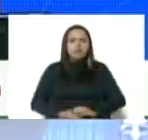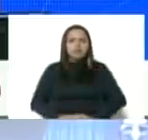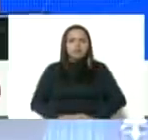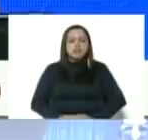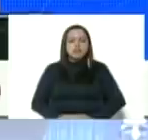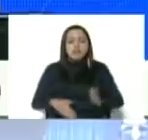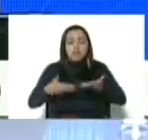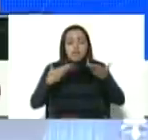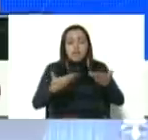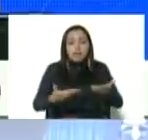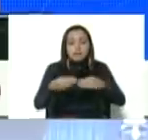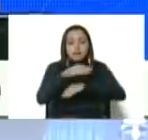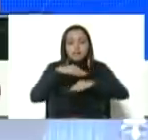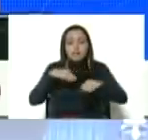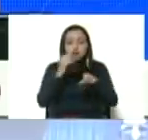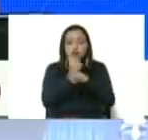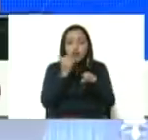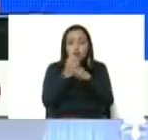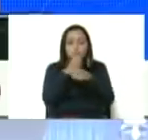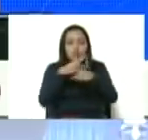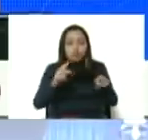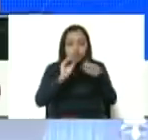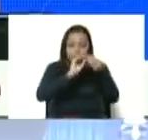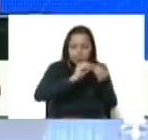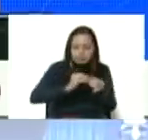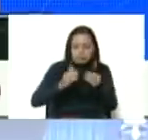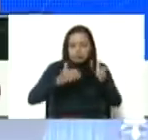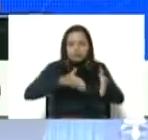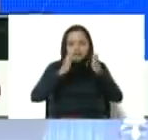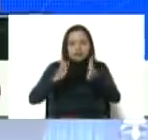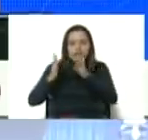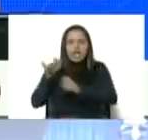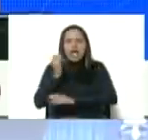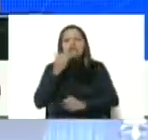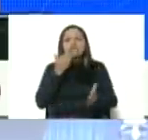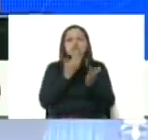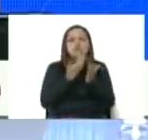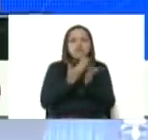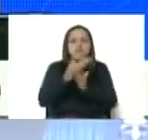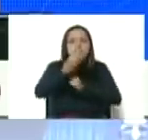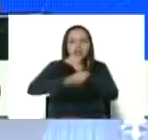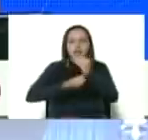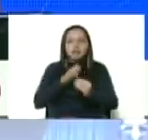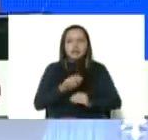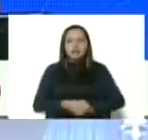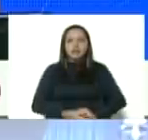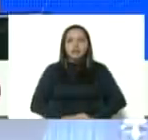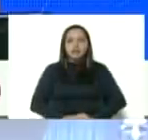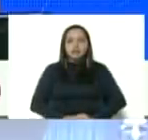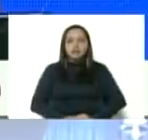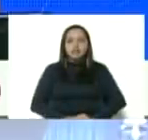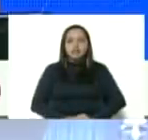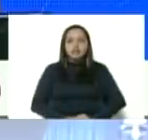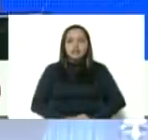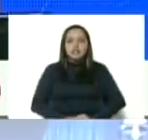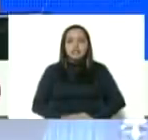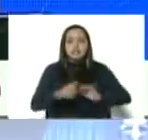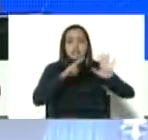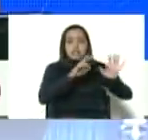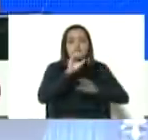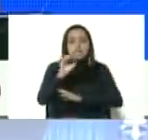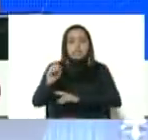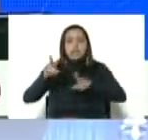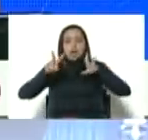Ministerio de Obras Públicas. Me están proponiendo crear 700 nuevas